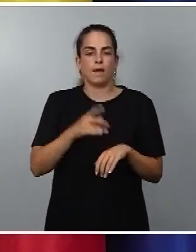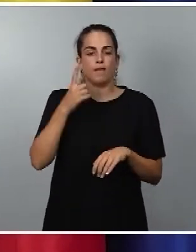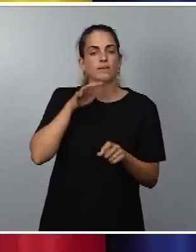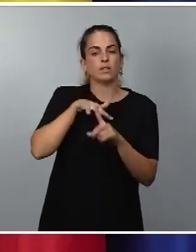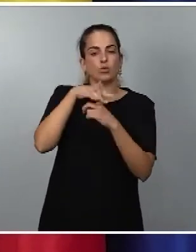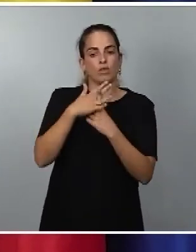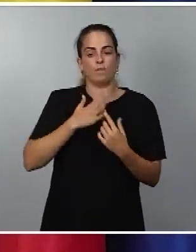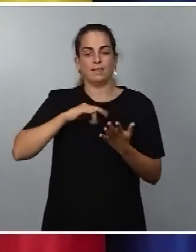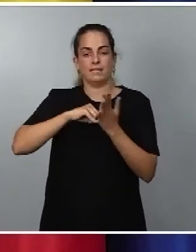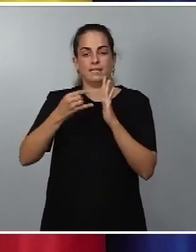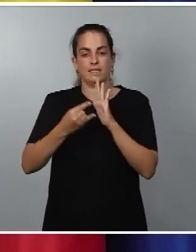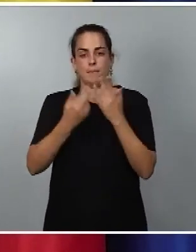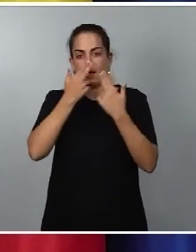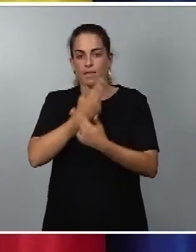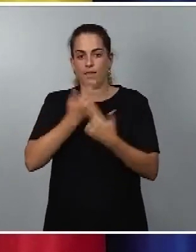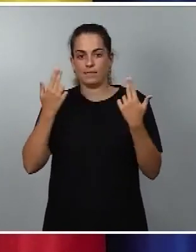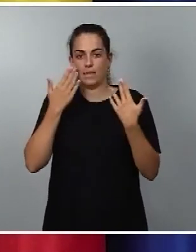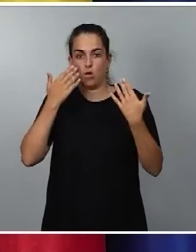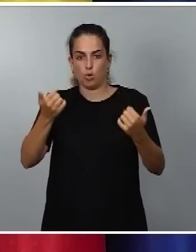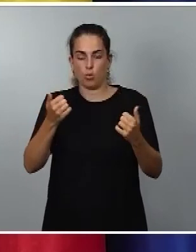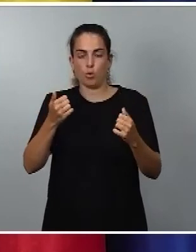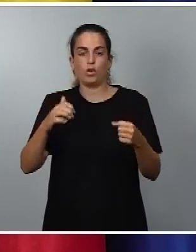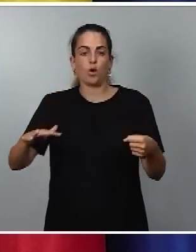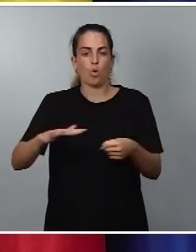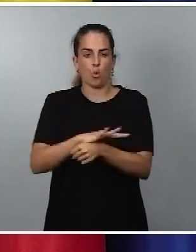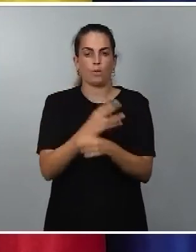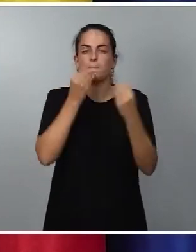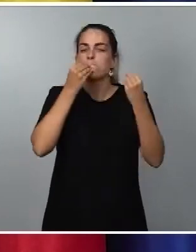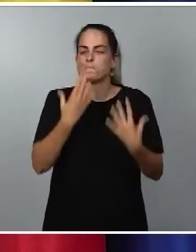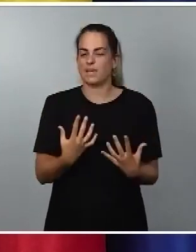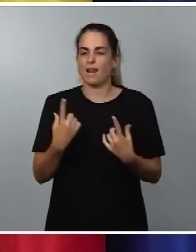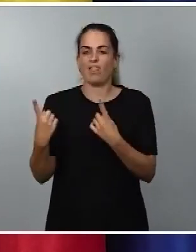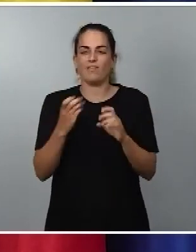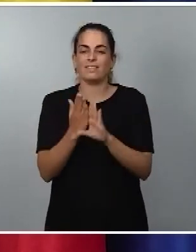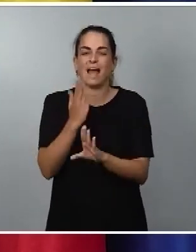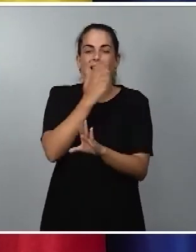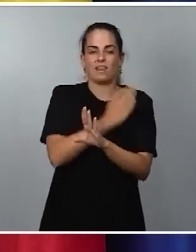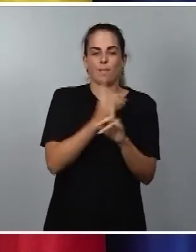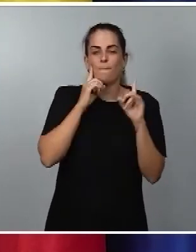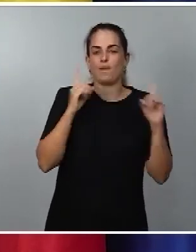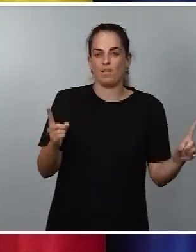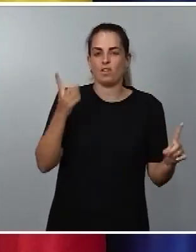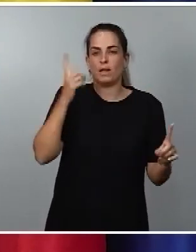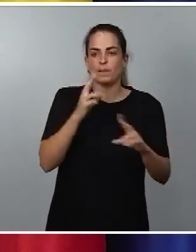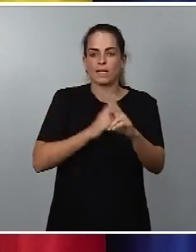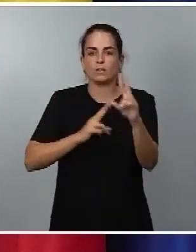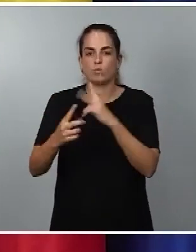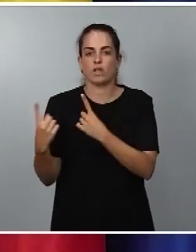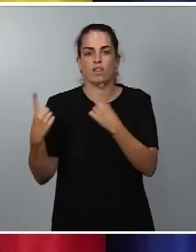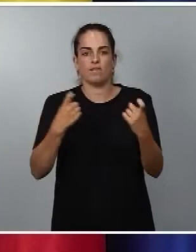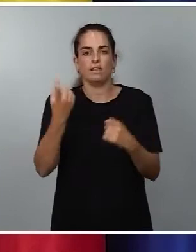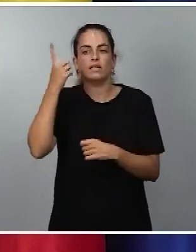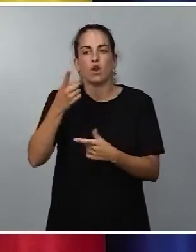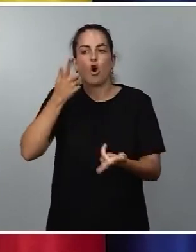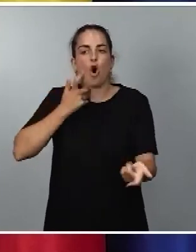pública que requieren de anticipación, que requieren de respuesta y también requieren de una rápida coordinación.